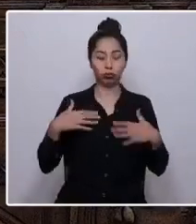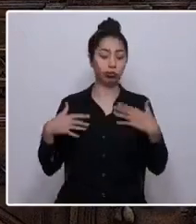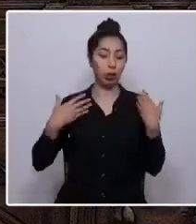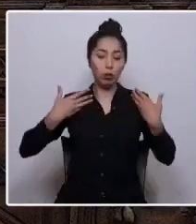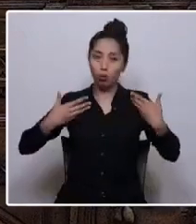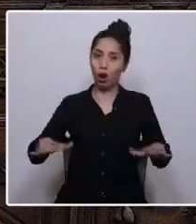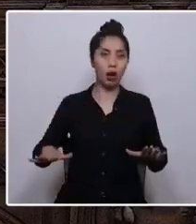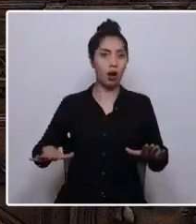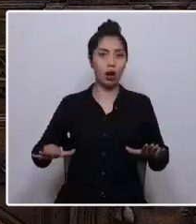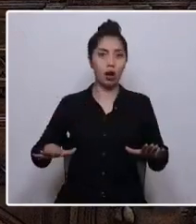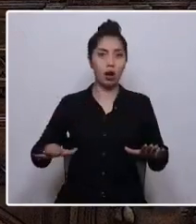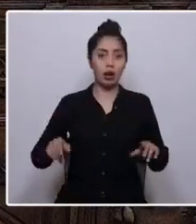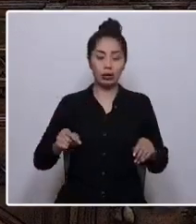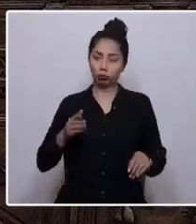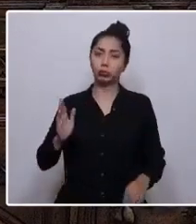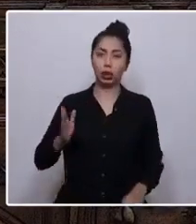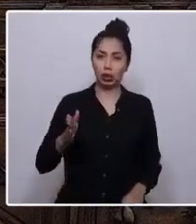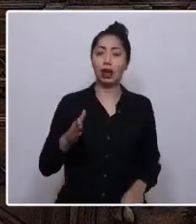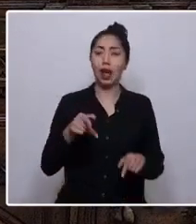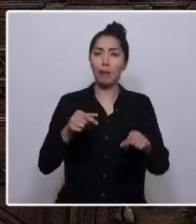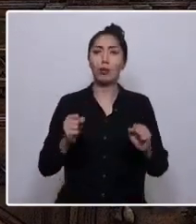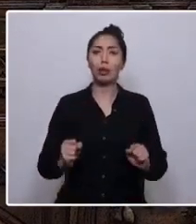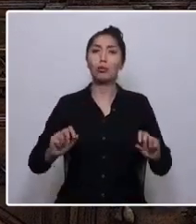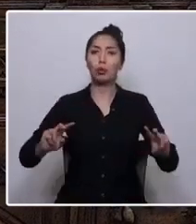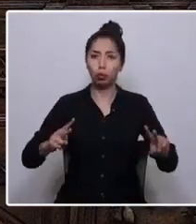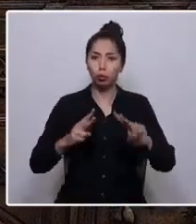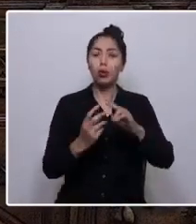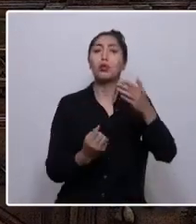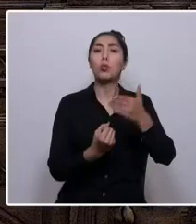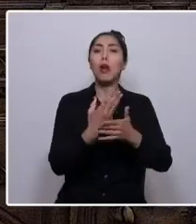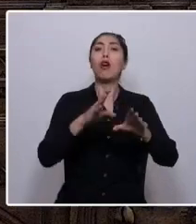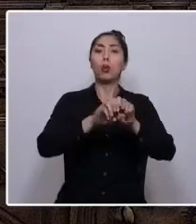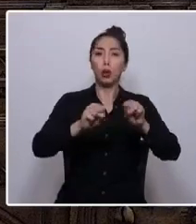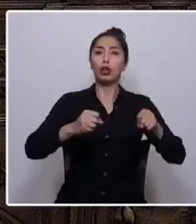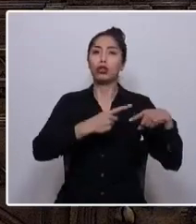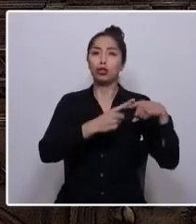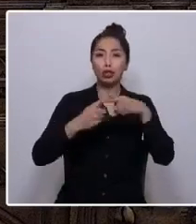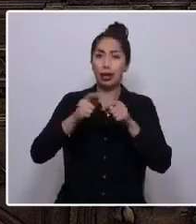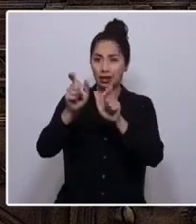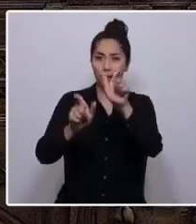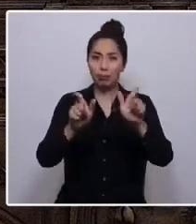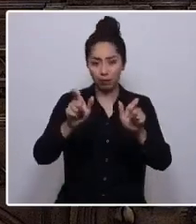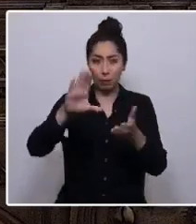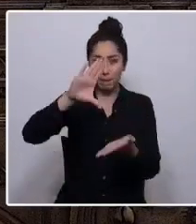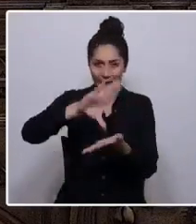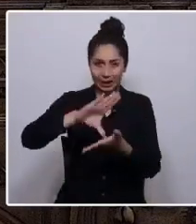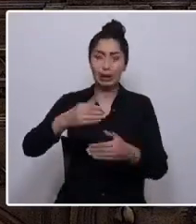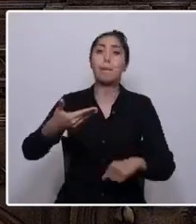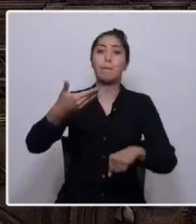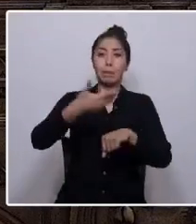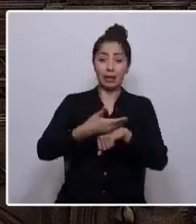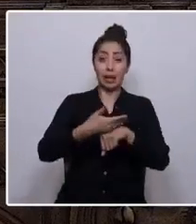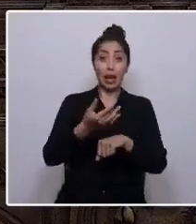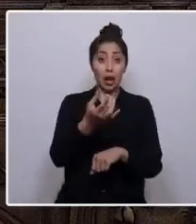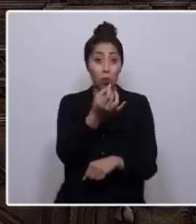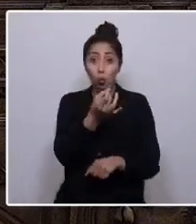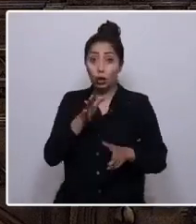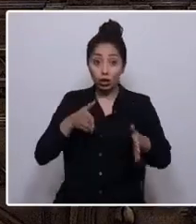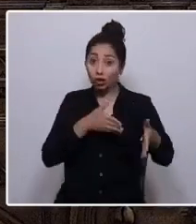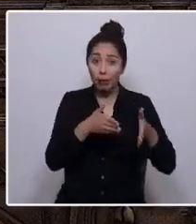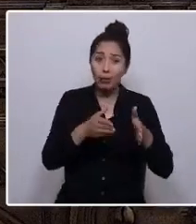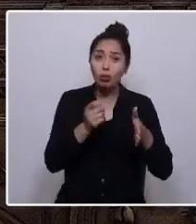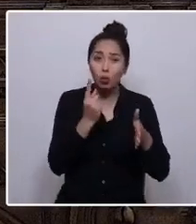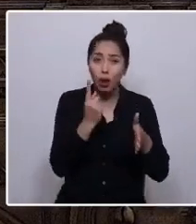no podremos construir el nuevo pacto social que el país reclama. El único camino es a través